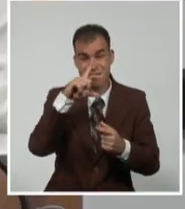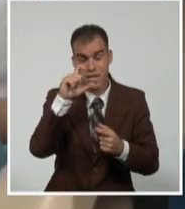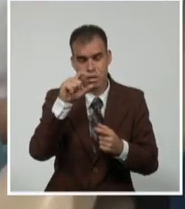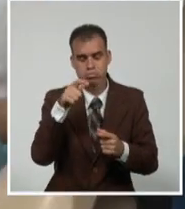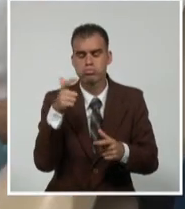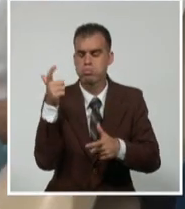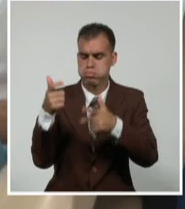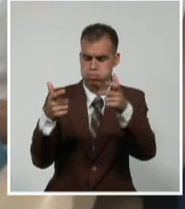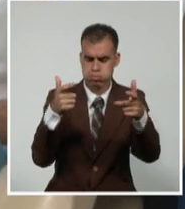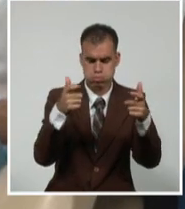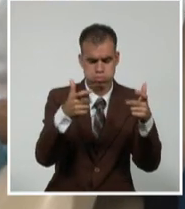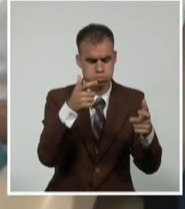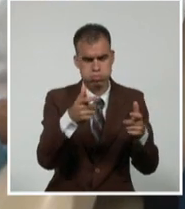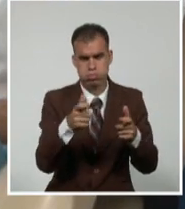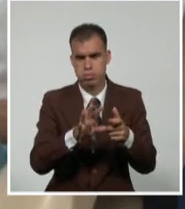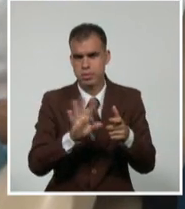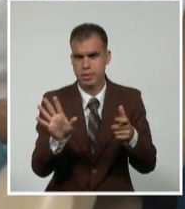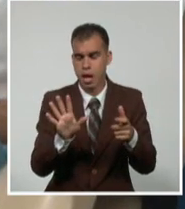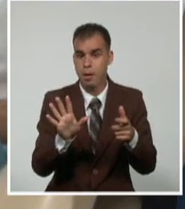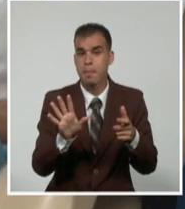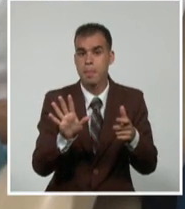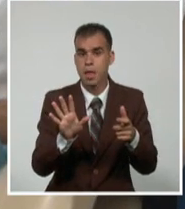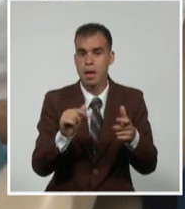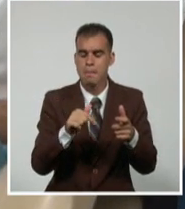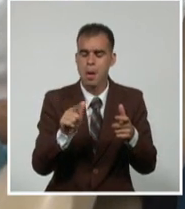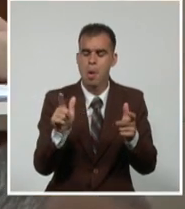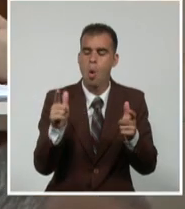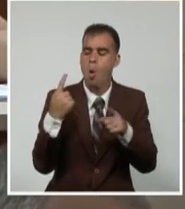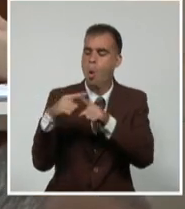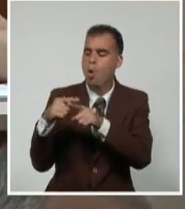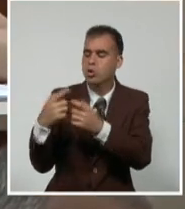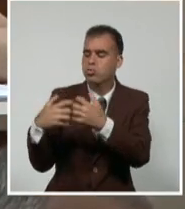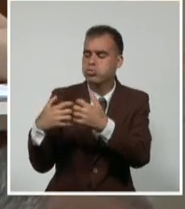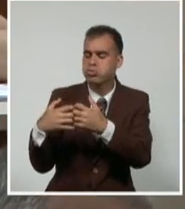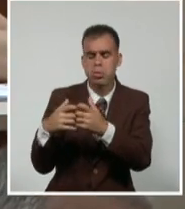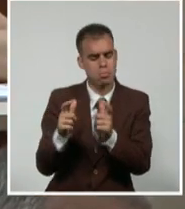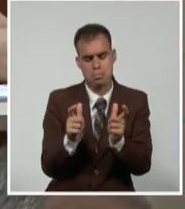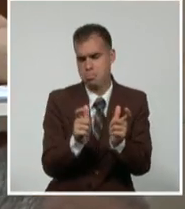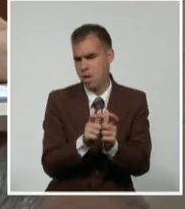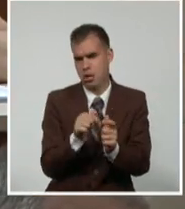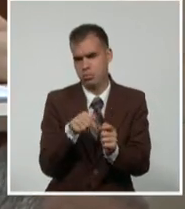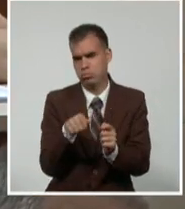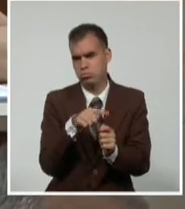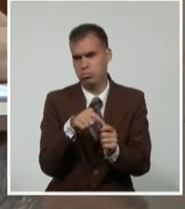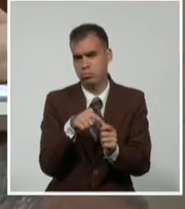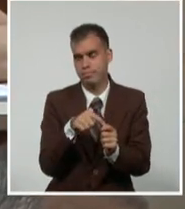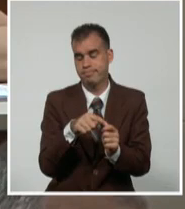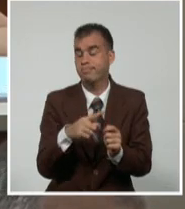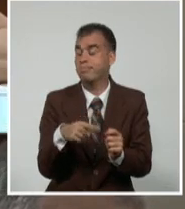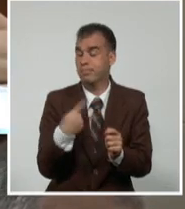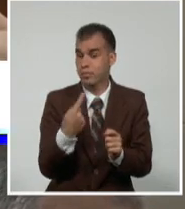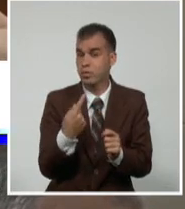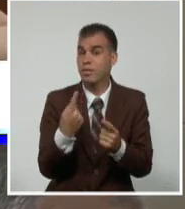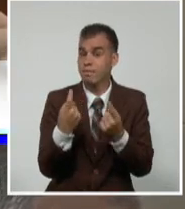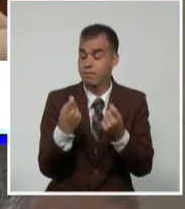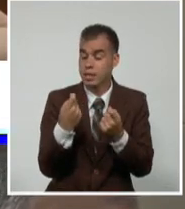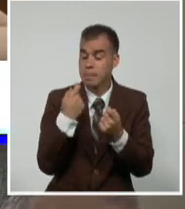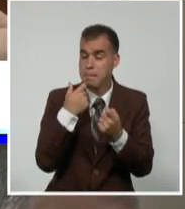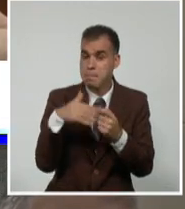estatales, pero su uso es menor en otras formas productivas. O que nos falta mucho por trabajar en la parte privada,